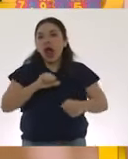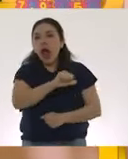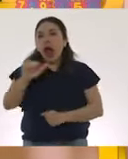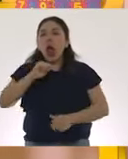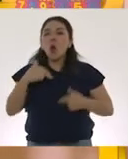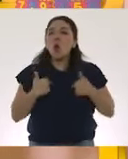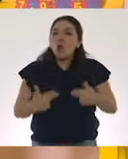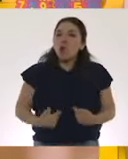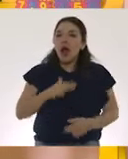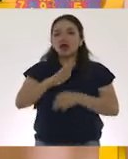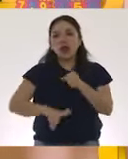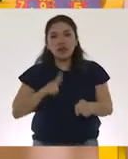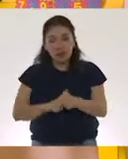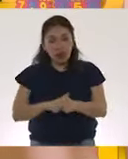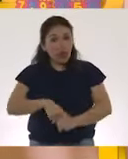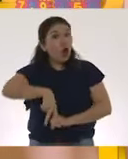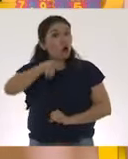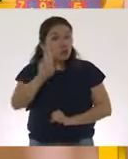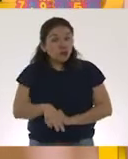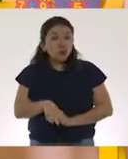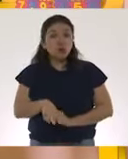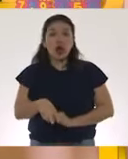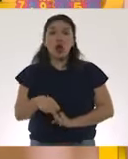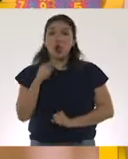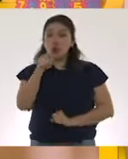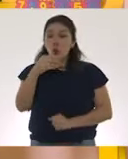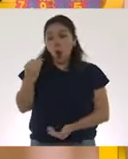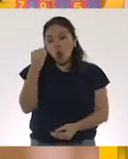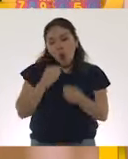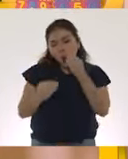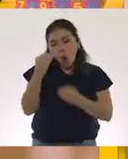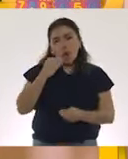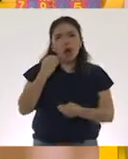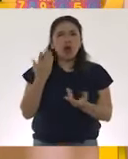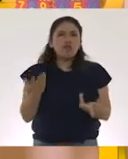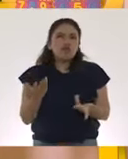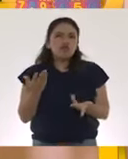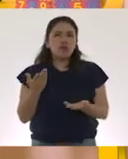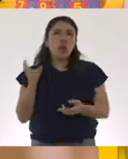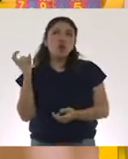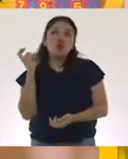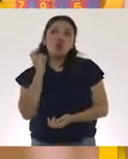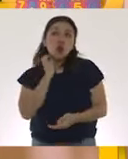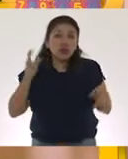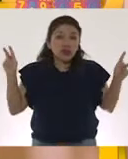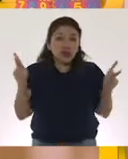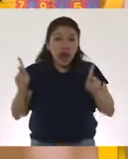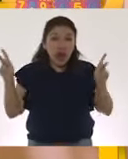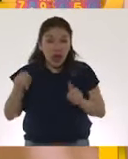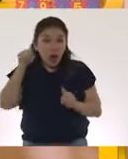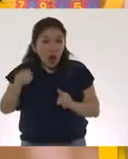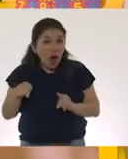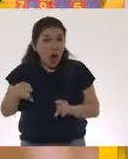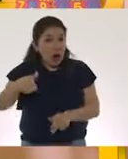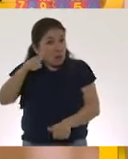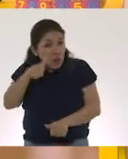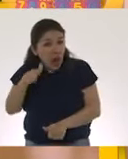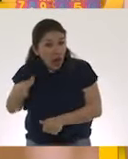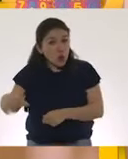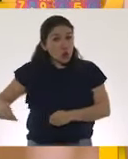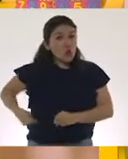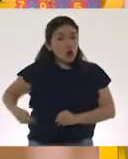y los animales. Realmente el comerse o no comerse un murciélago no tuvo nada que ver